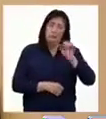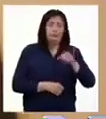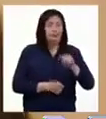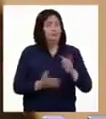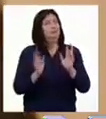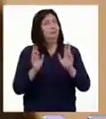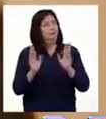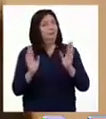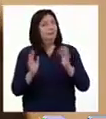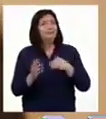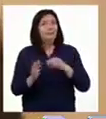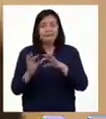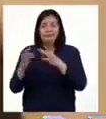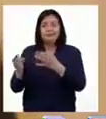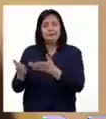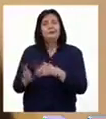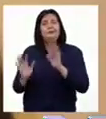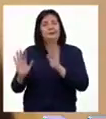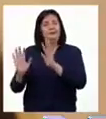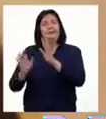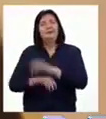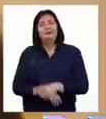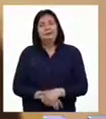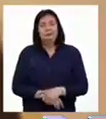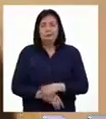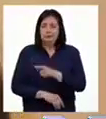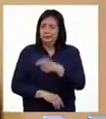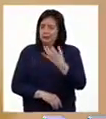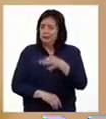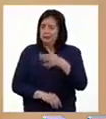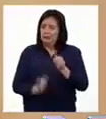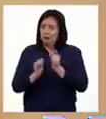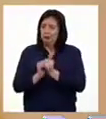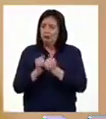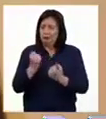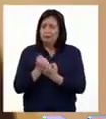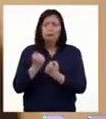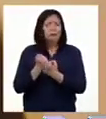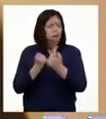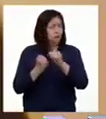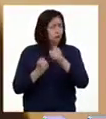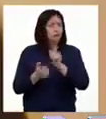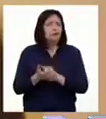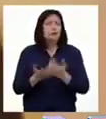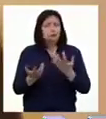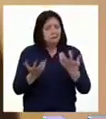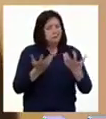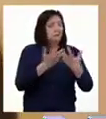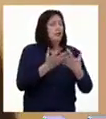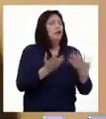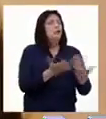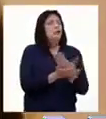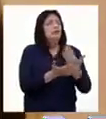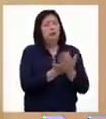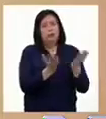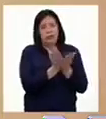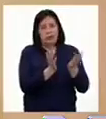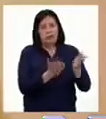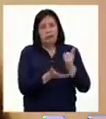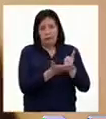muy afortunada de tener una familia tan maravillosa que siempre estuvo a mi lado y me ayudó a adaptarme a mi nuevo colegio.